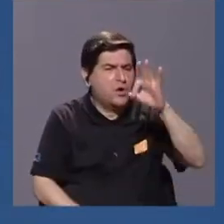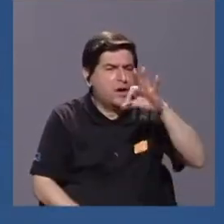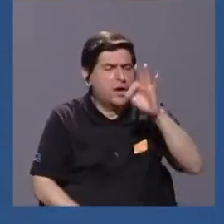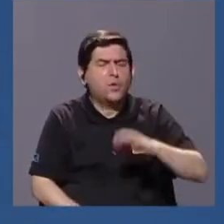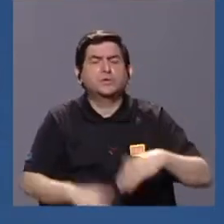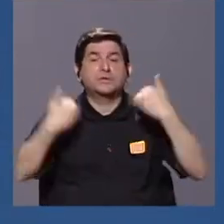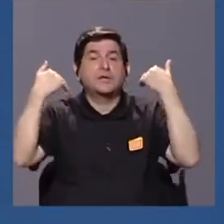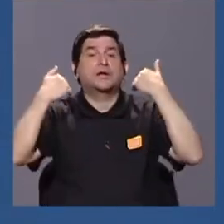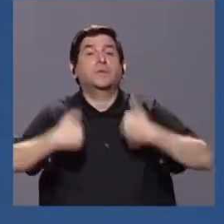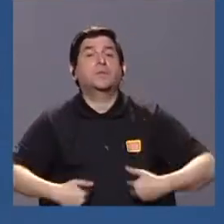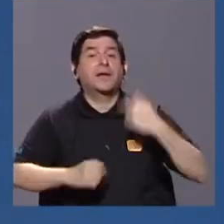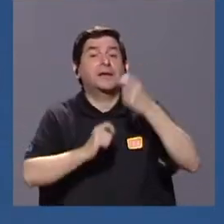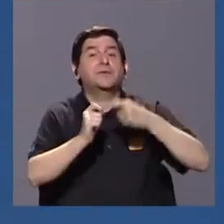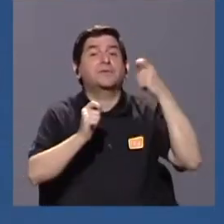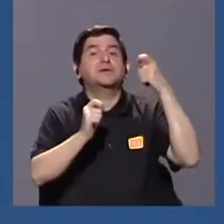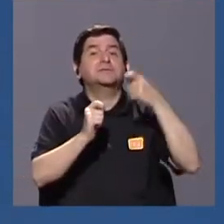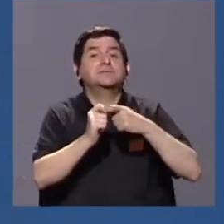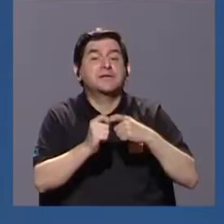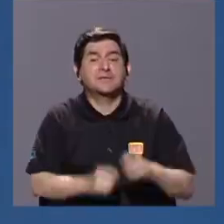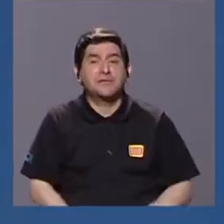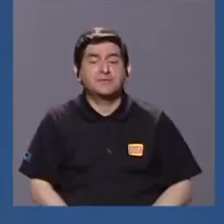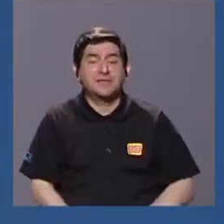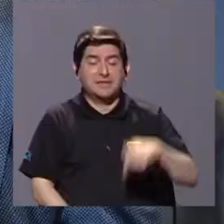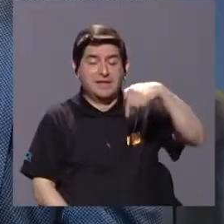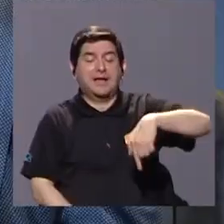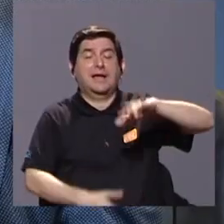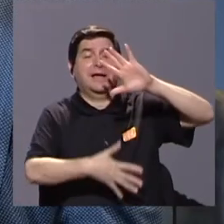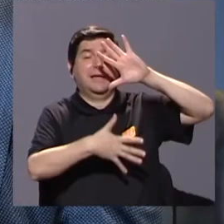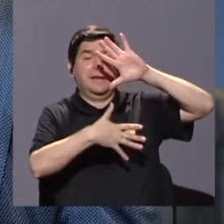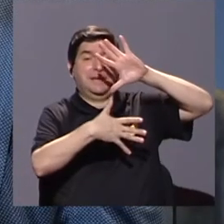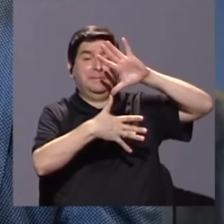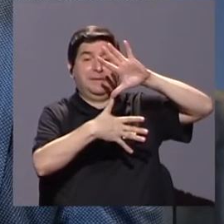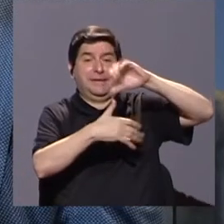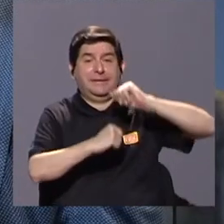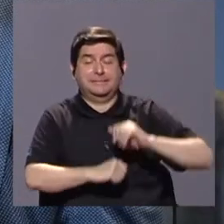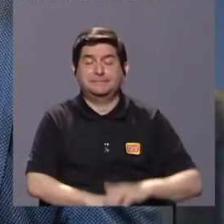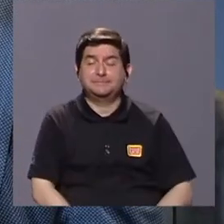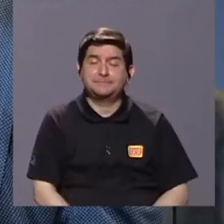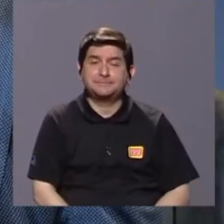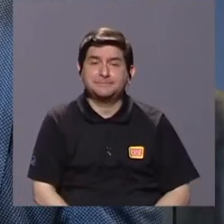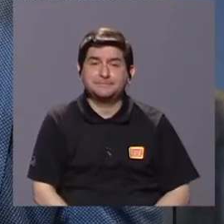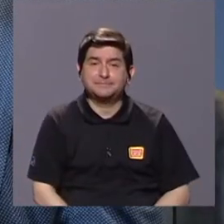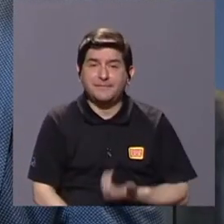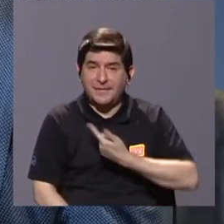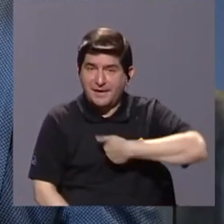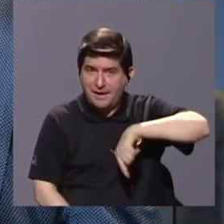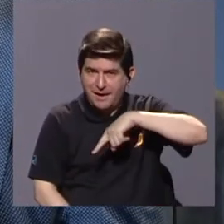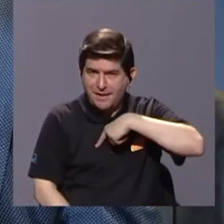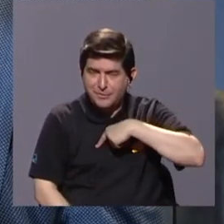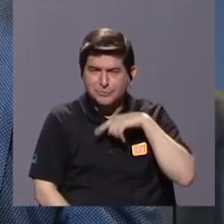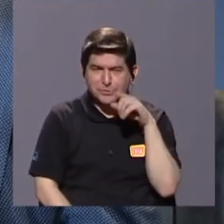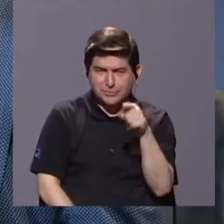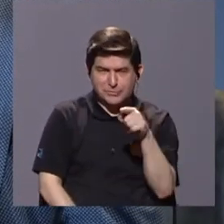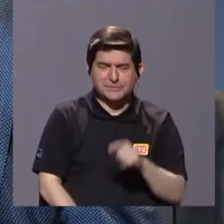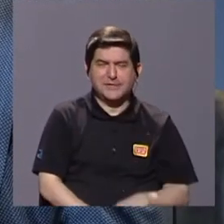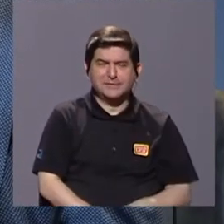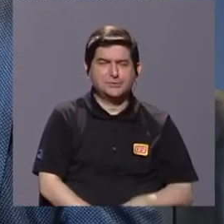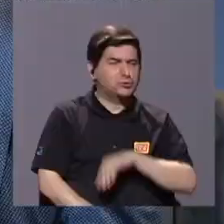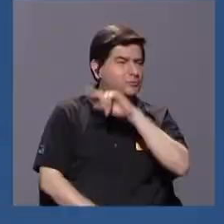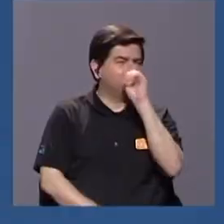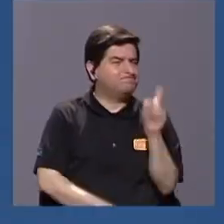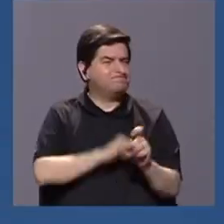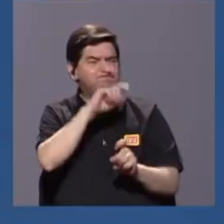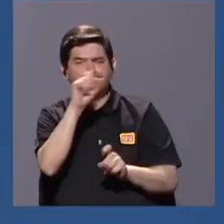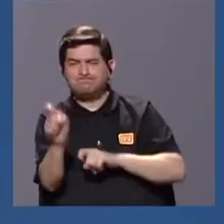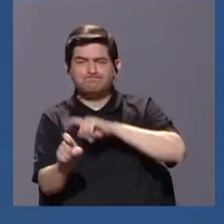el ser humano, y específicamente en el ser humano de América. Esto entonces nos empieza a generar bastantes preguntas.